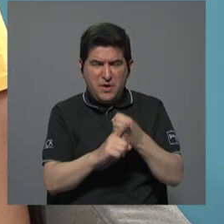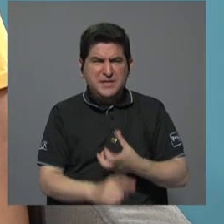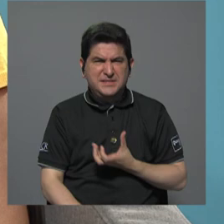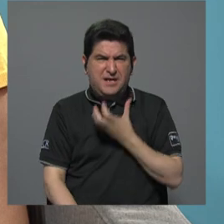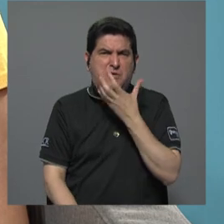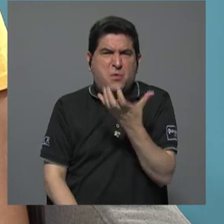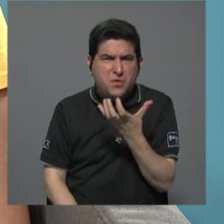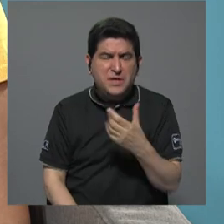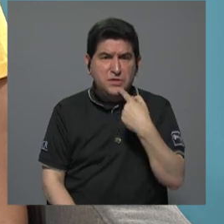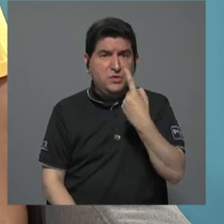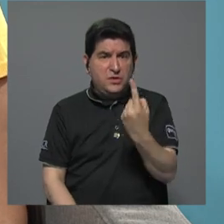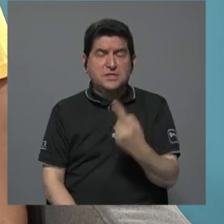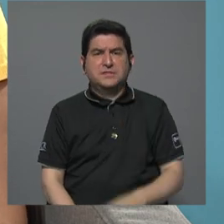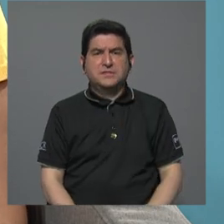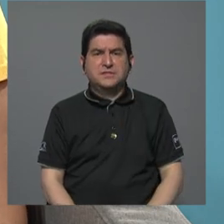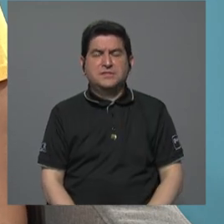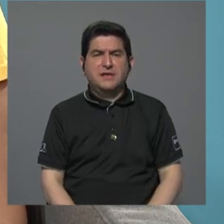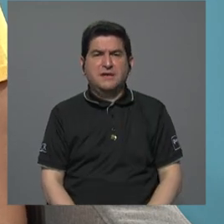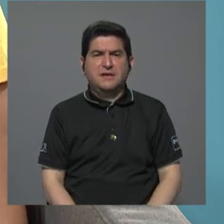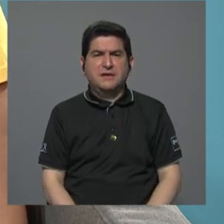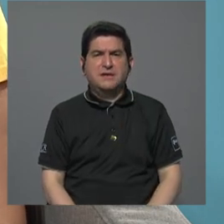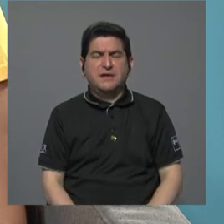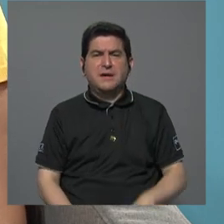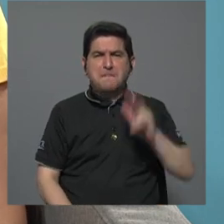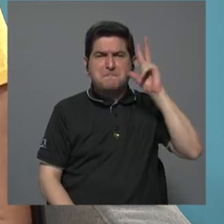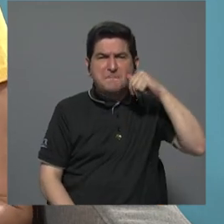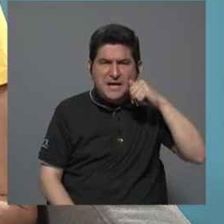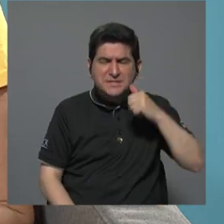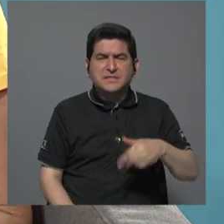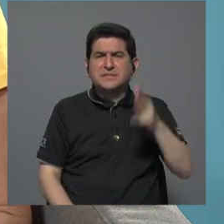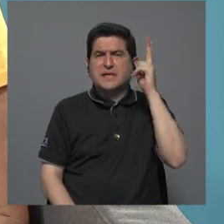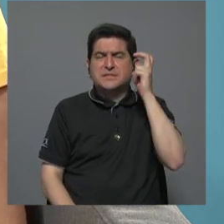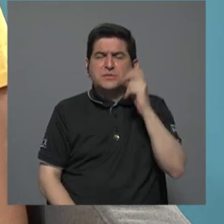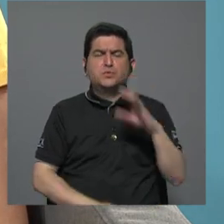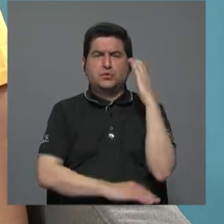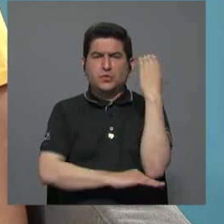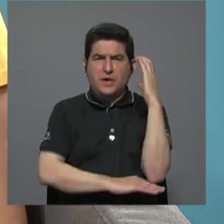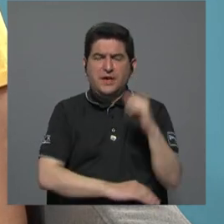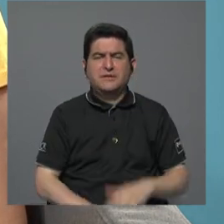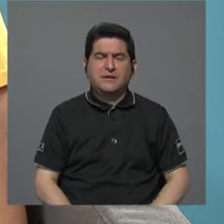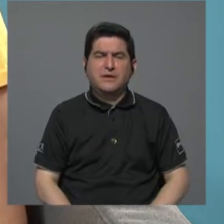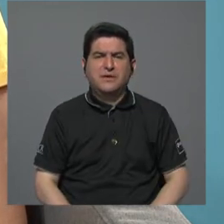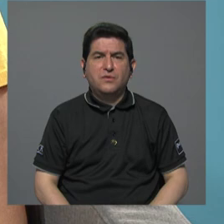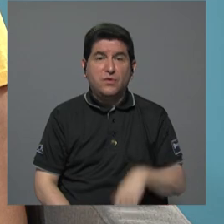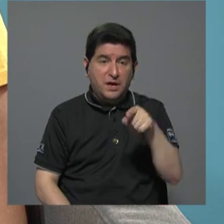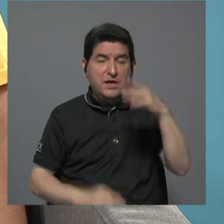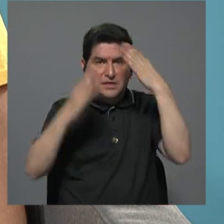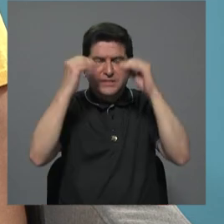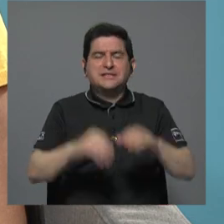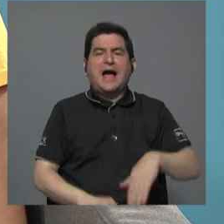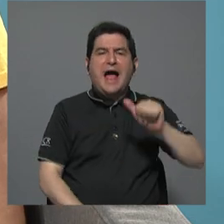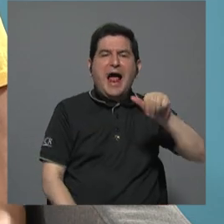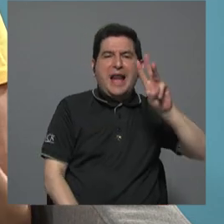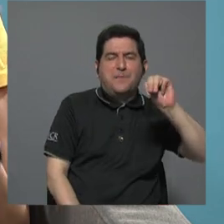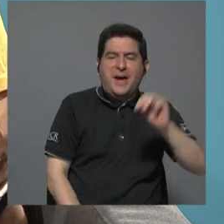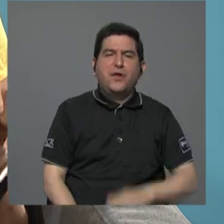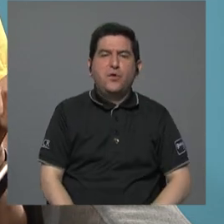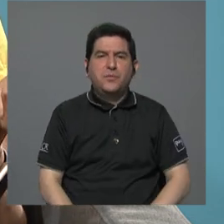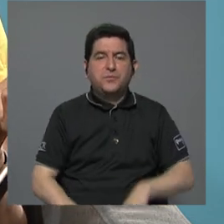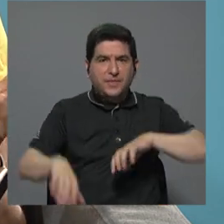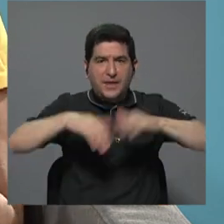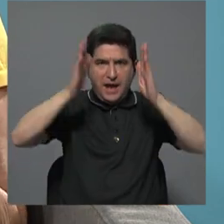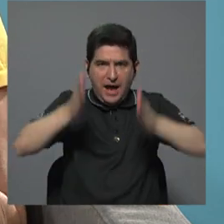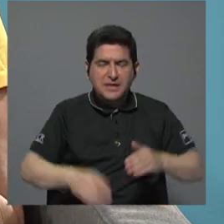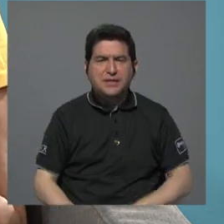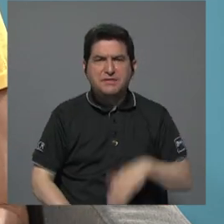Universidad, hoy con el grito contra la violencia machista, resonó en Cartago. Esta nota de Álvaro Murillo nos dice que activistas del